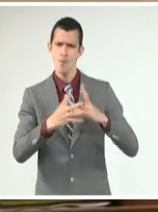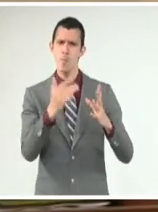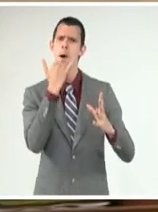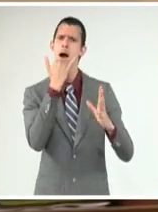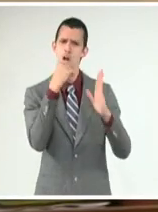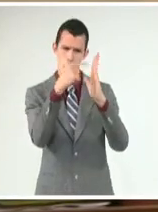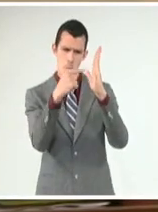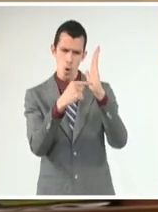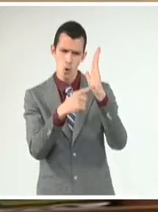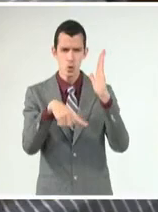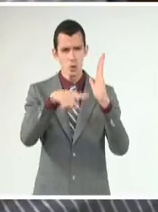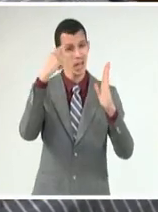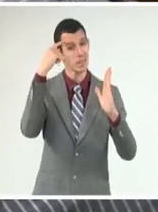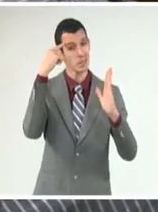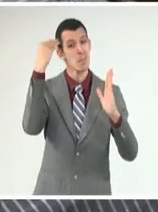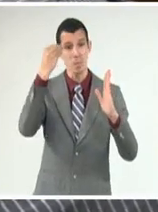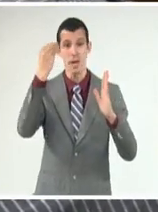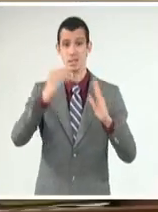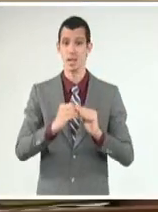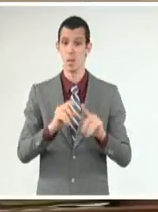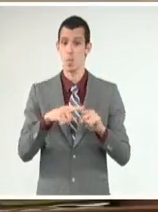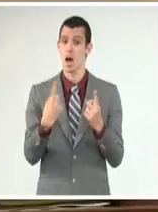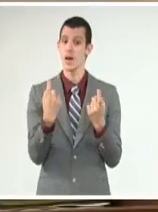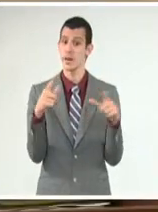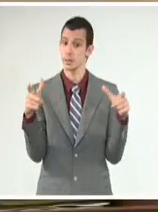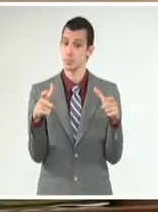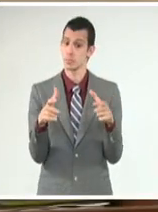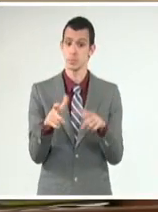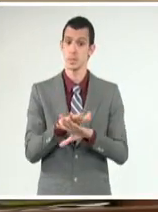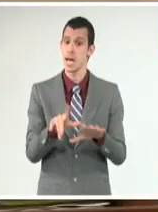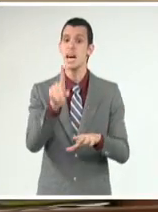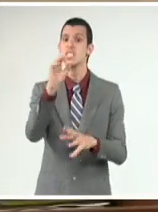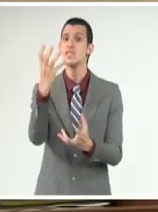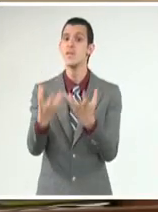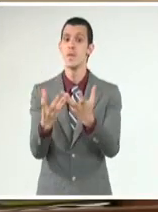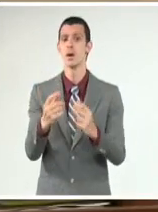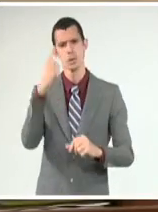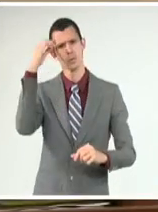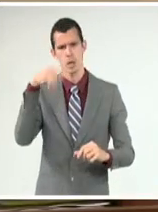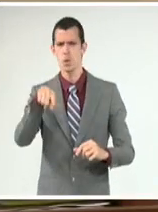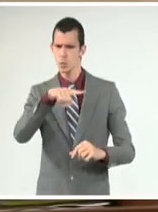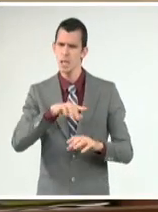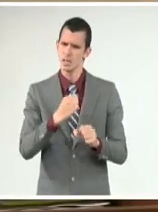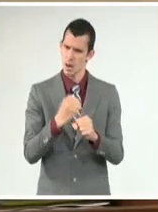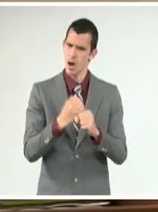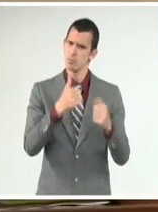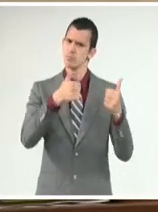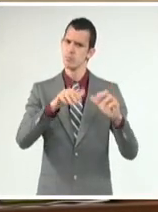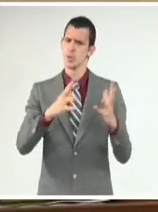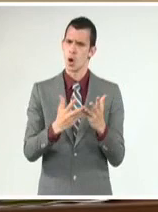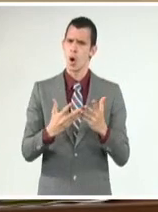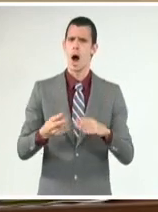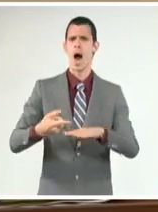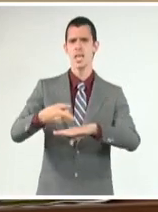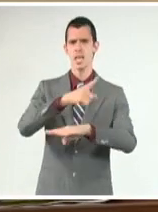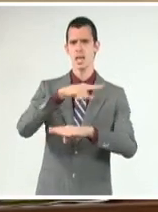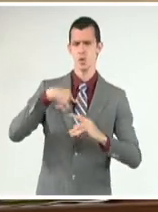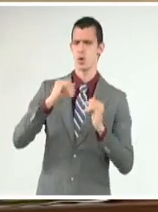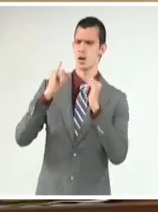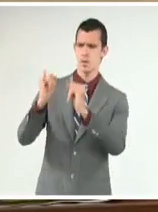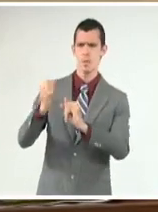resolvemos empezar a bajar esto. Me imagino que ya ustedes están viendo, revisando los planes, lo que quedamos ayer. Yo le informé al presidente